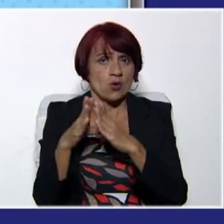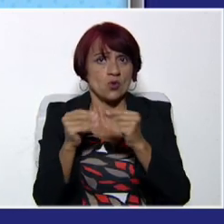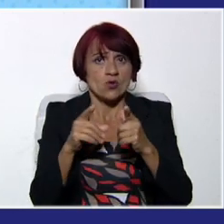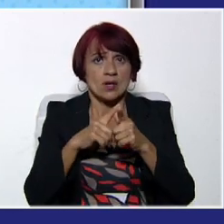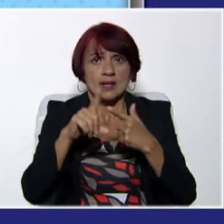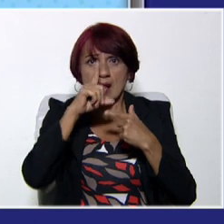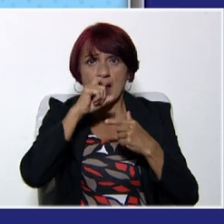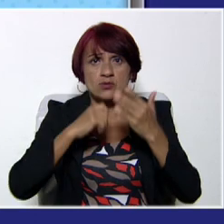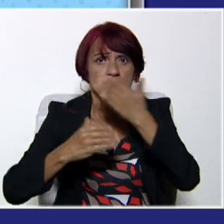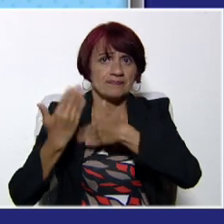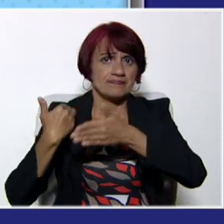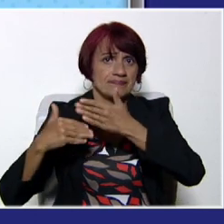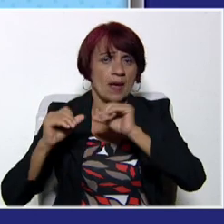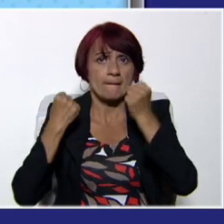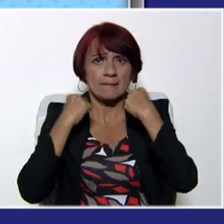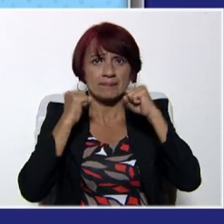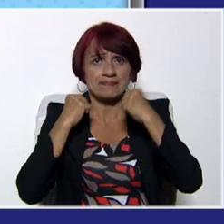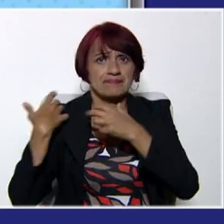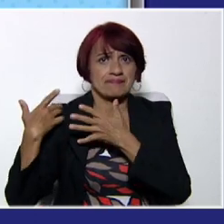tenemos que estar siguiendo y practicando.